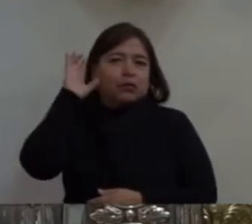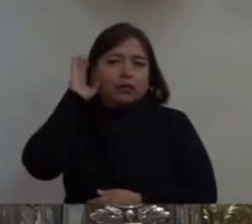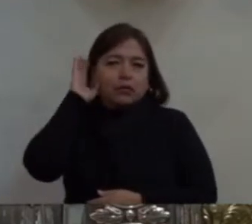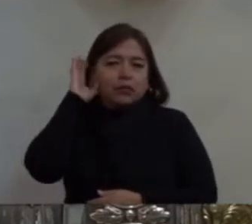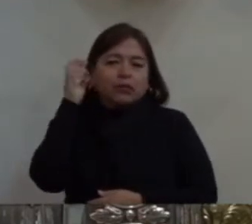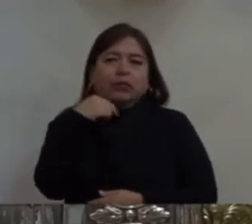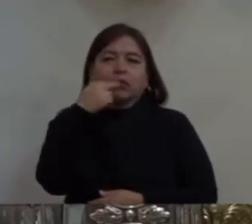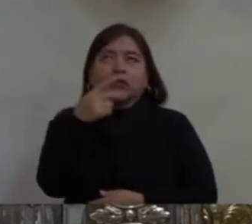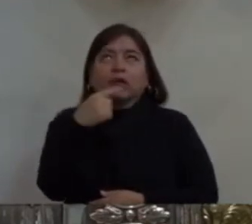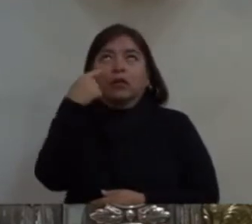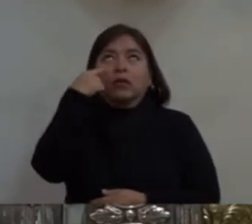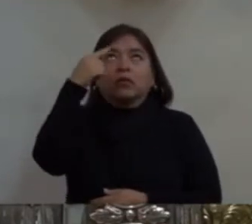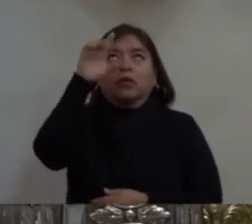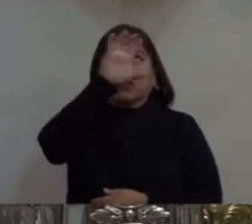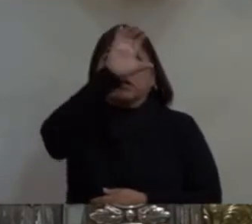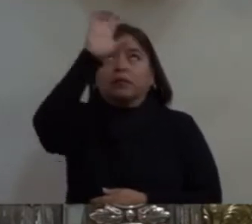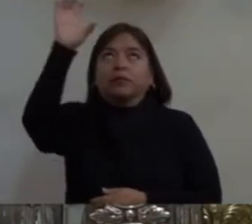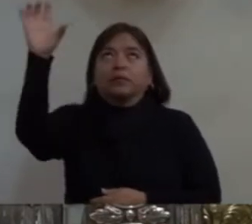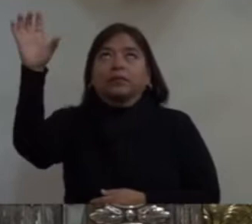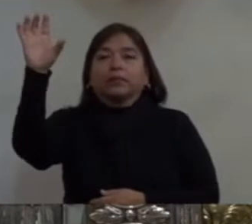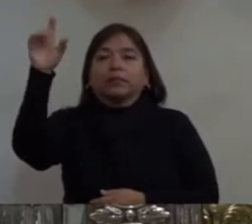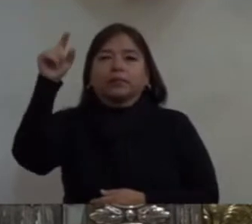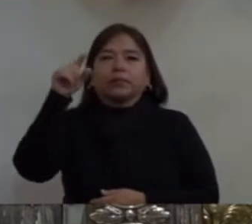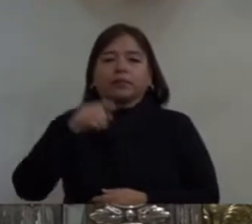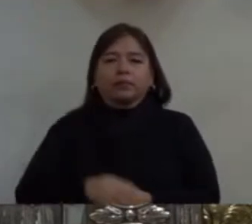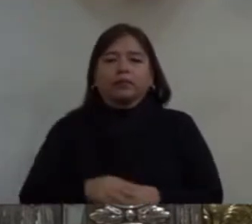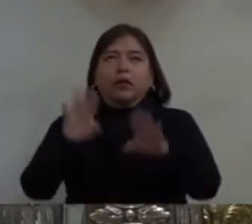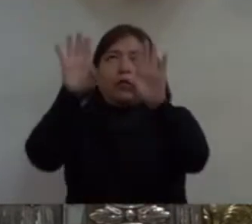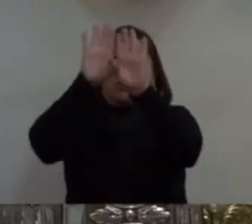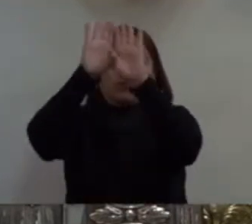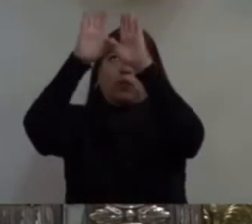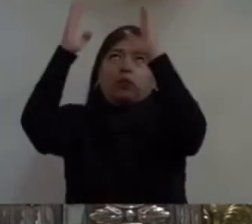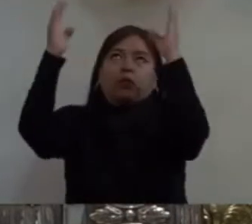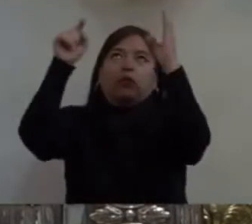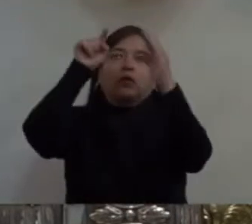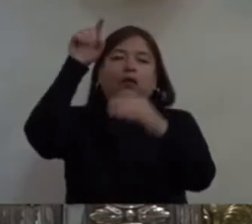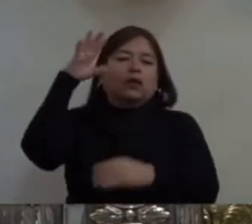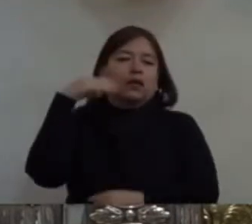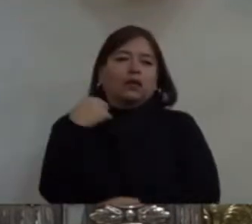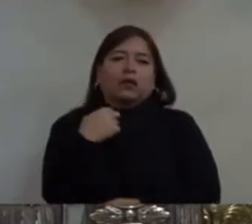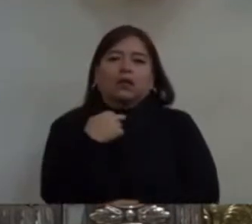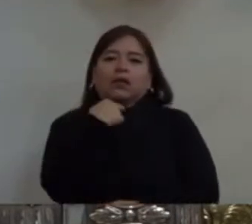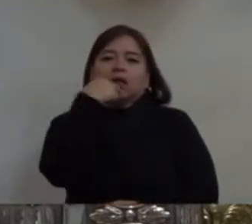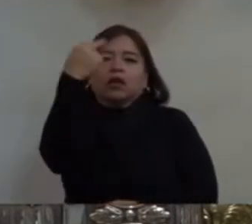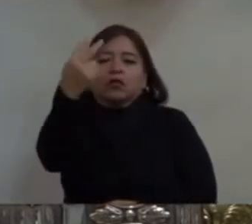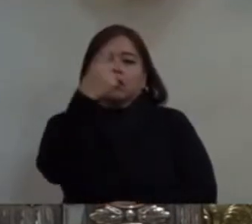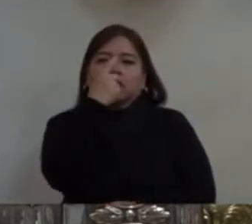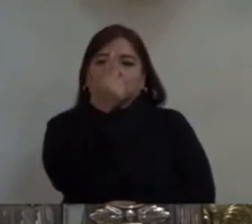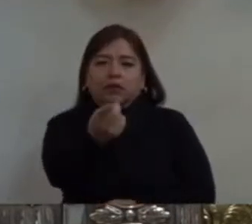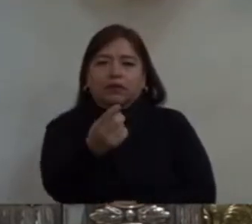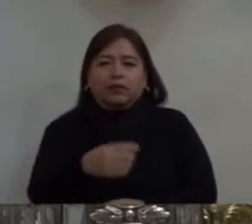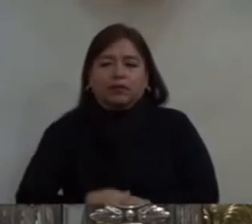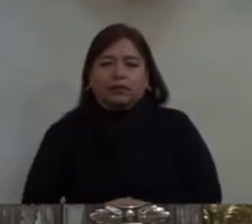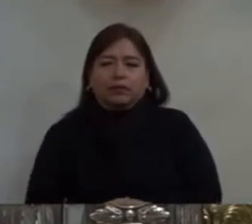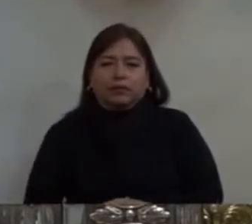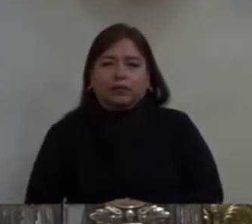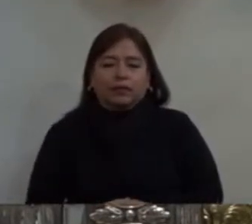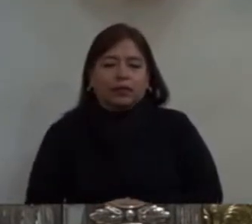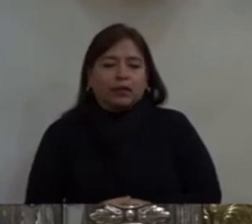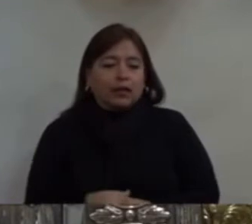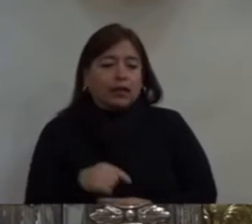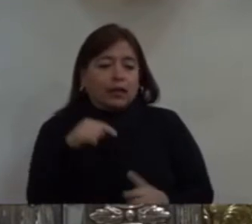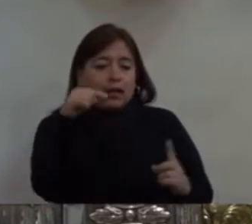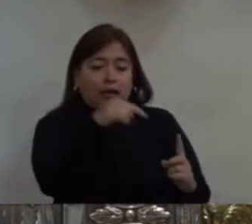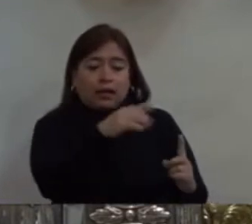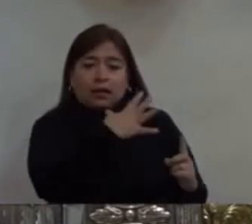Miró el cielo abierto y escuchó una voz que decía, Este